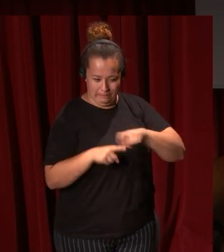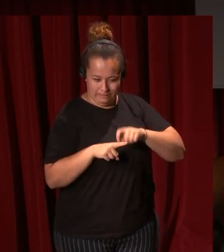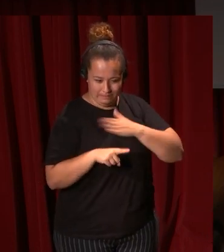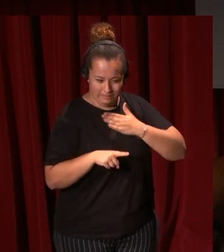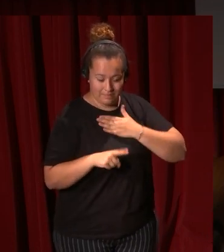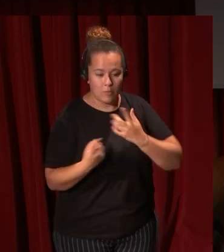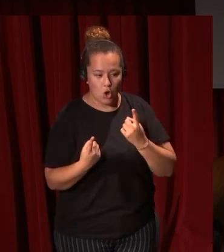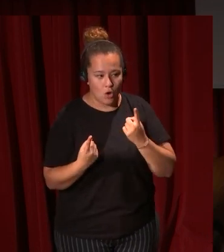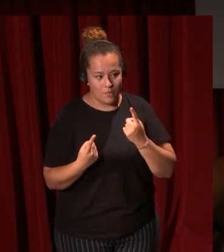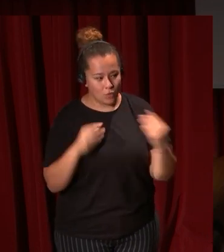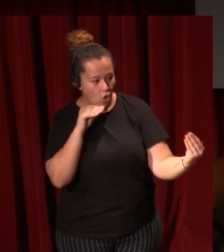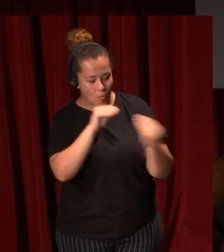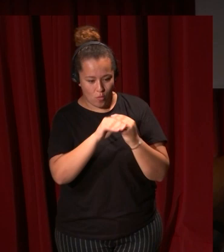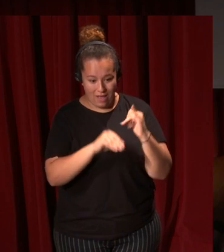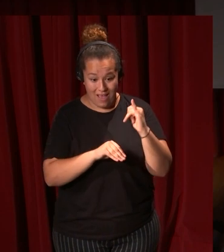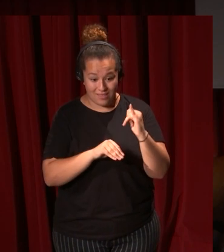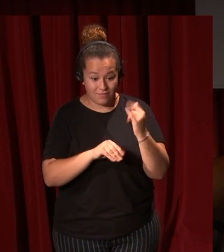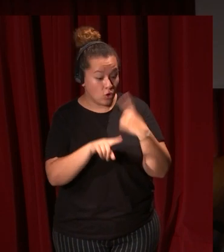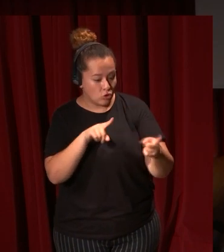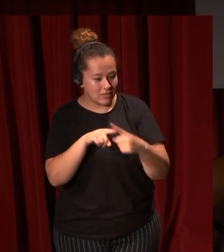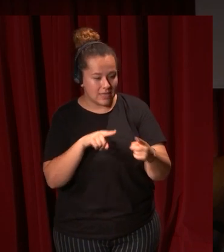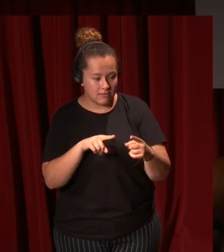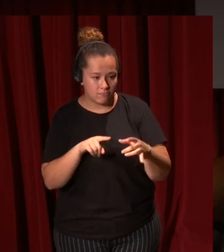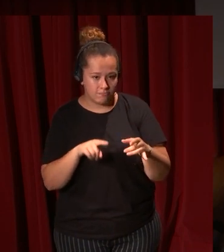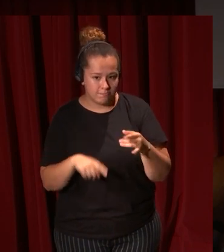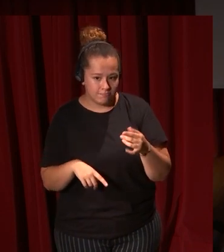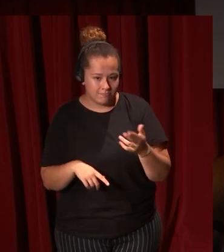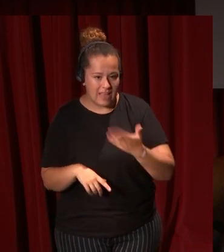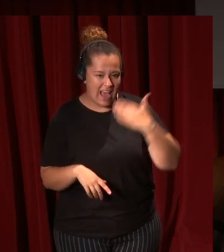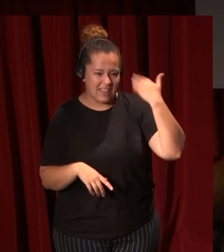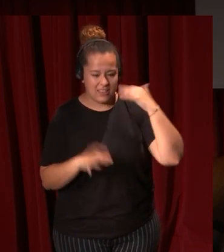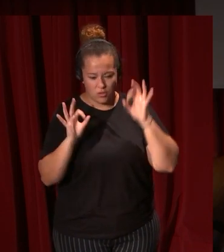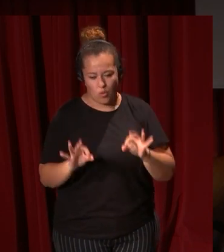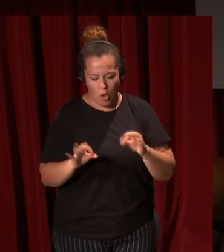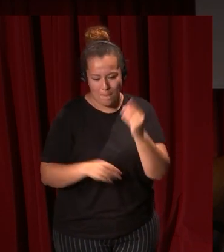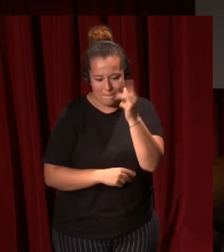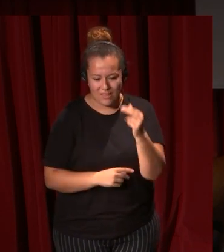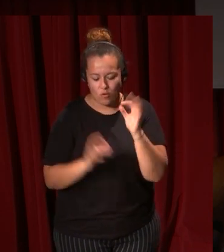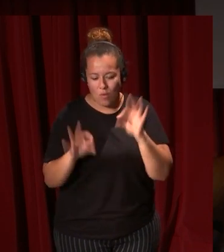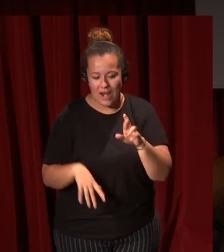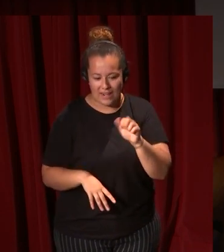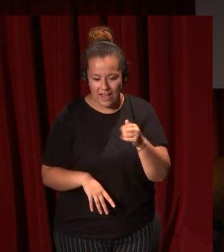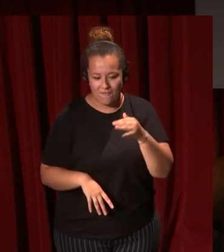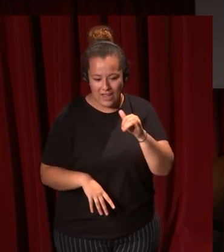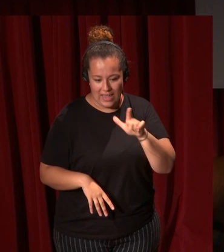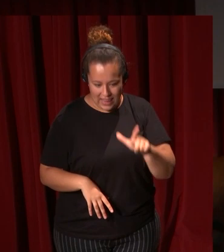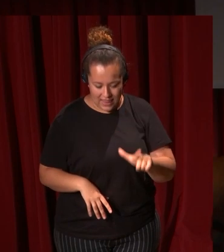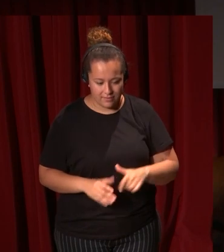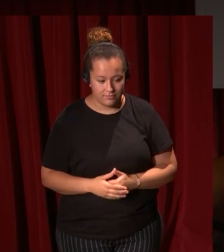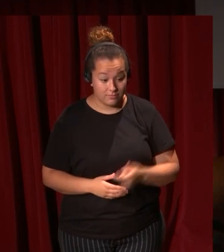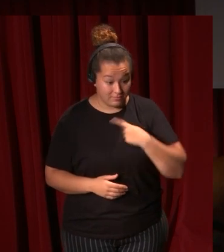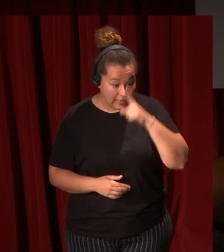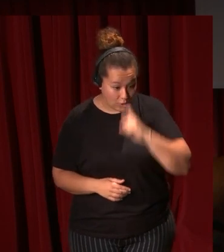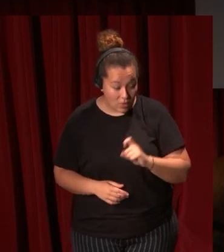de pintar cuestiones que antes se hubiesen pintado como el Rafael que hemos visto y recordar insisto en que esta forma de